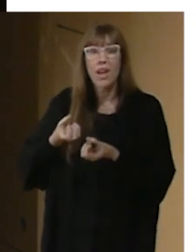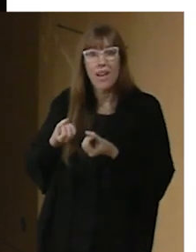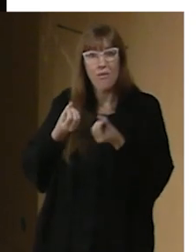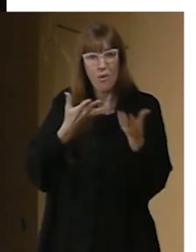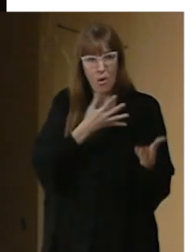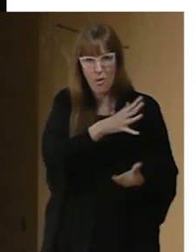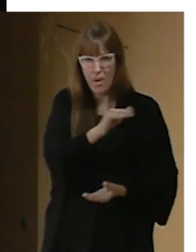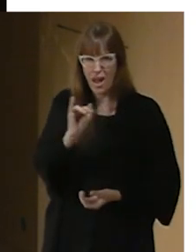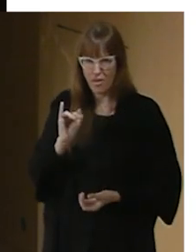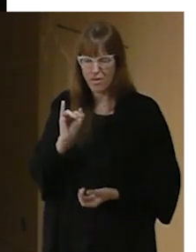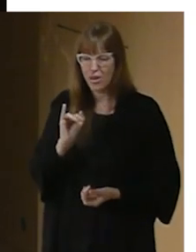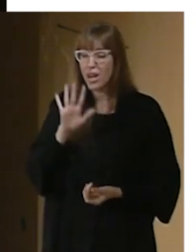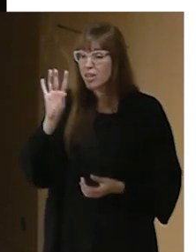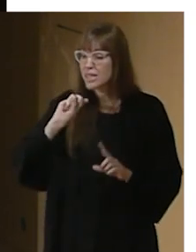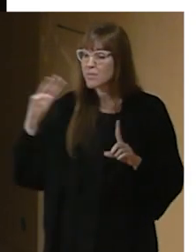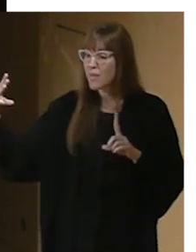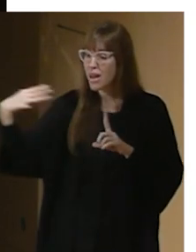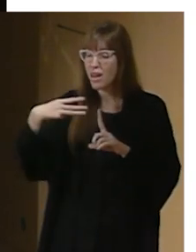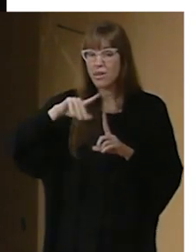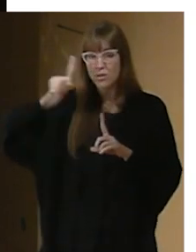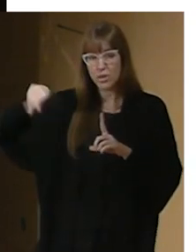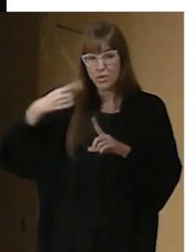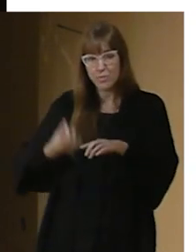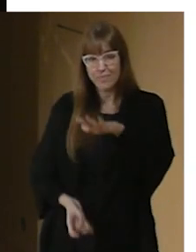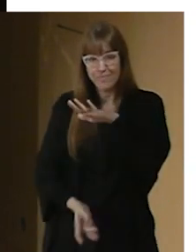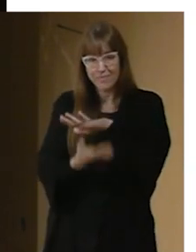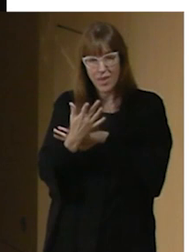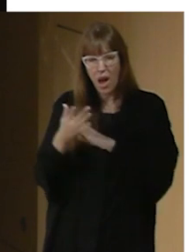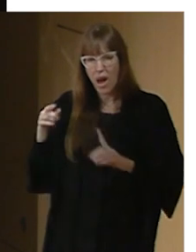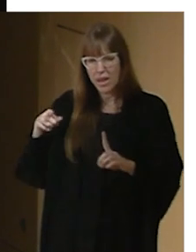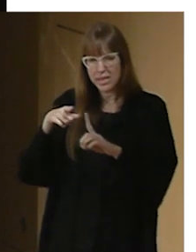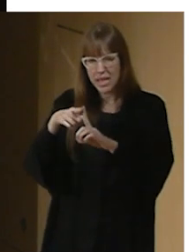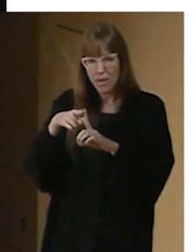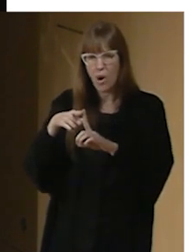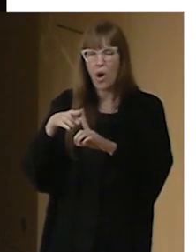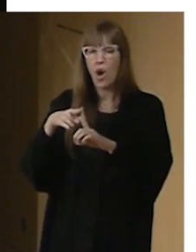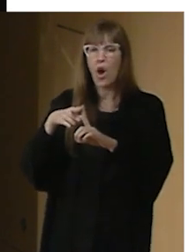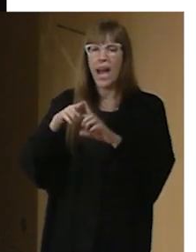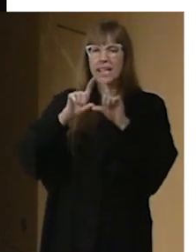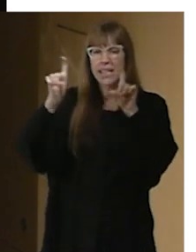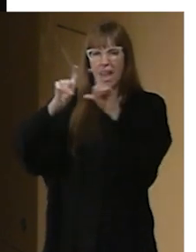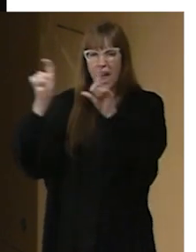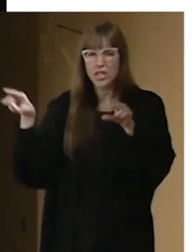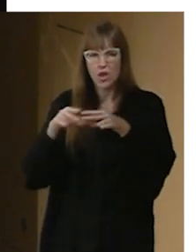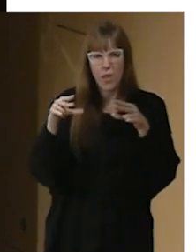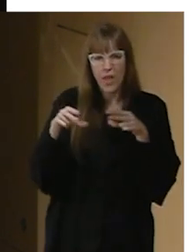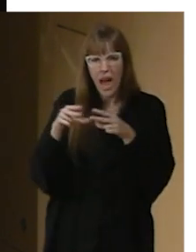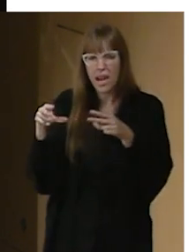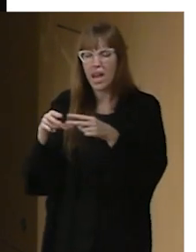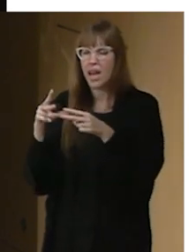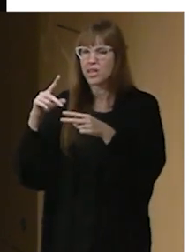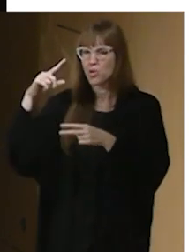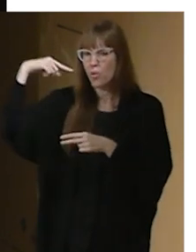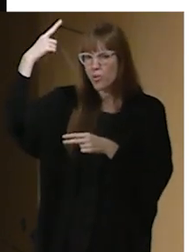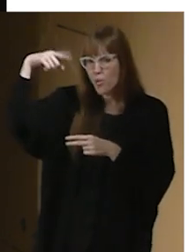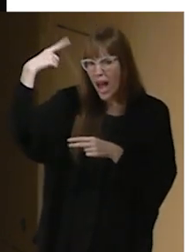web que lo que pretende es mapear este tipo de prácticas este tipo de entidades sociales y de entidades culturales